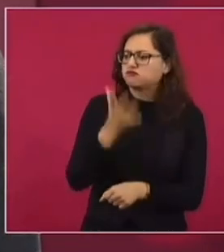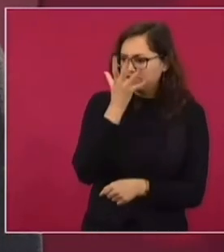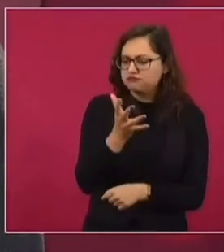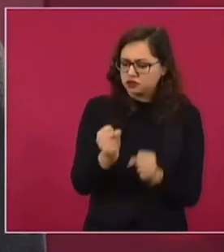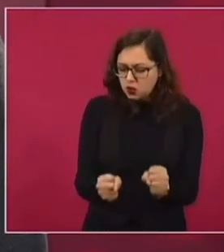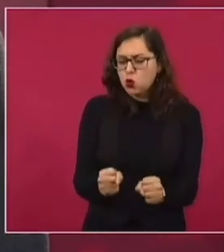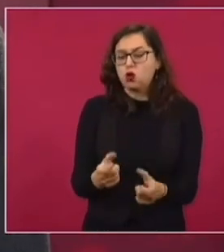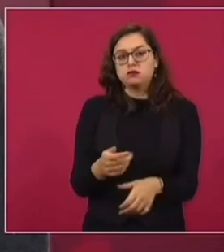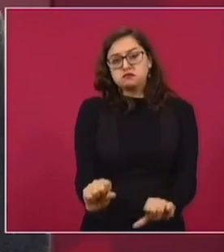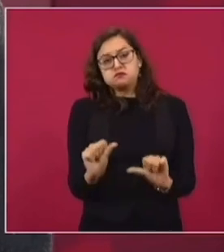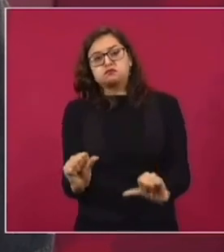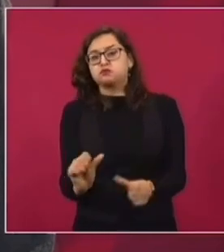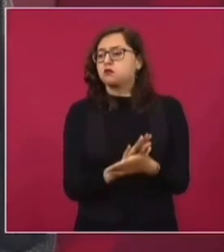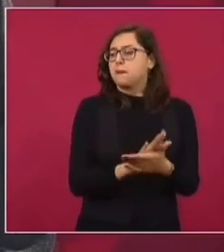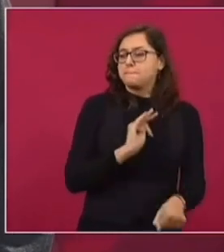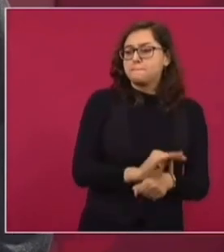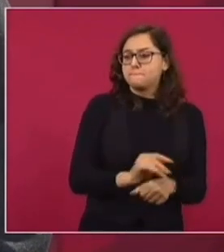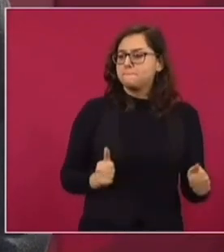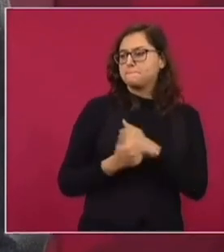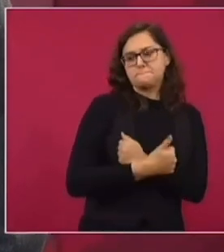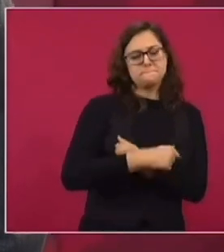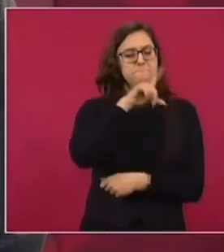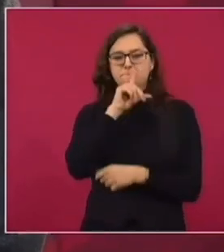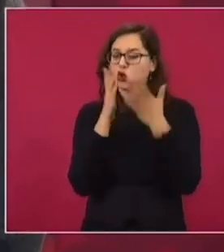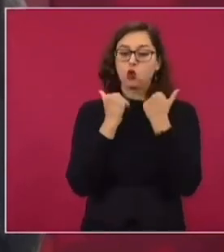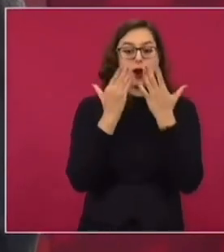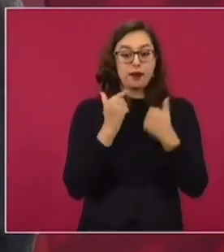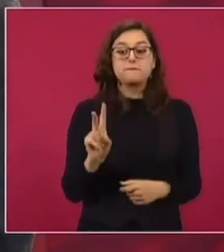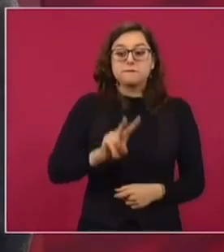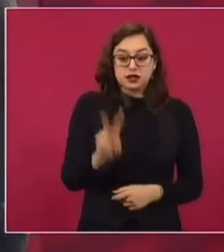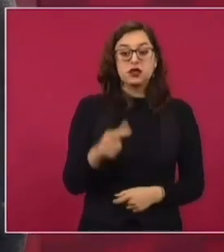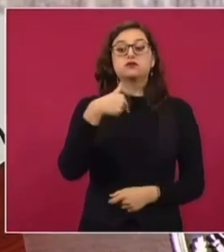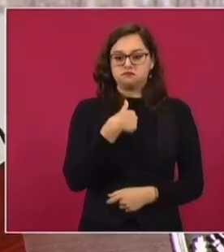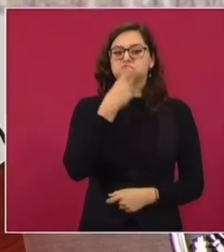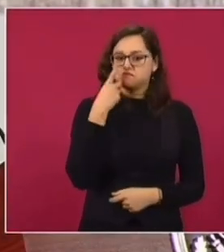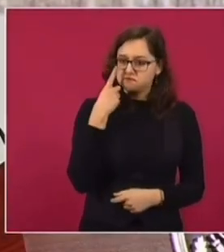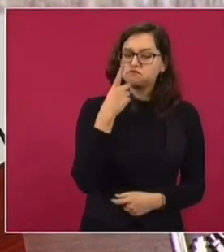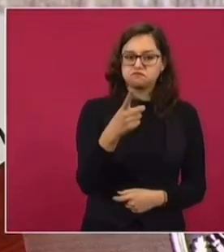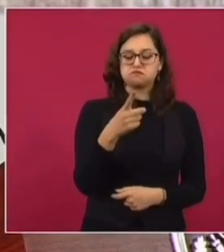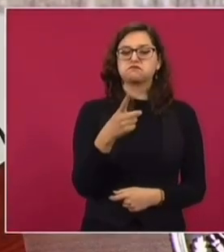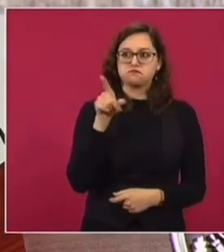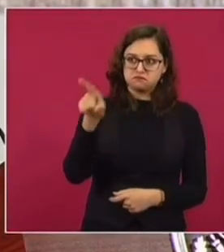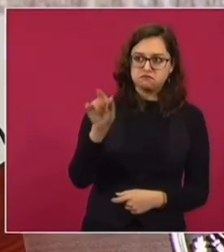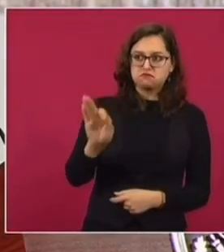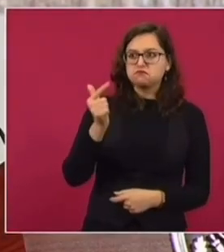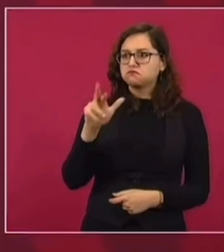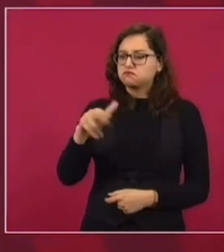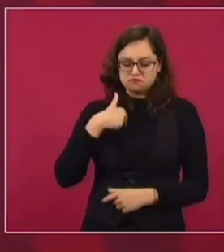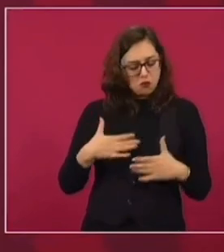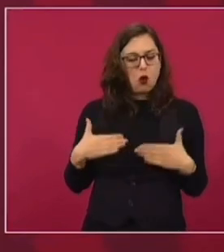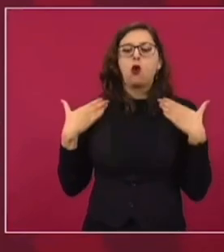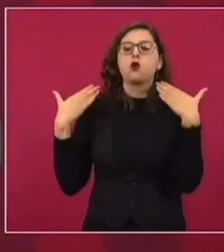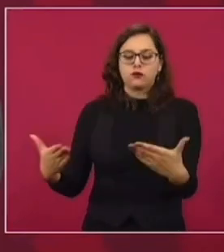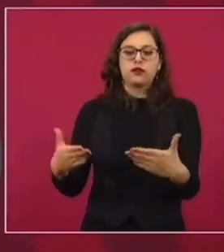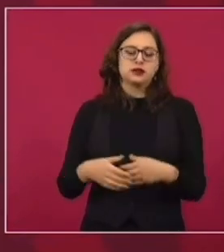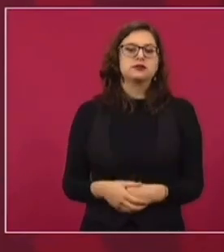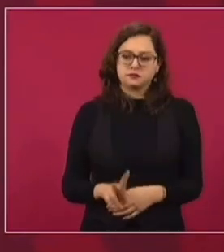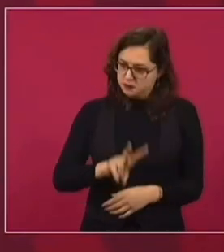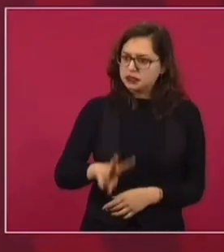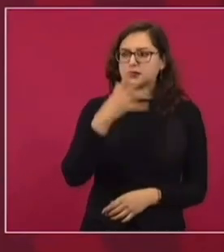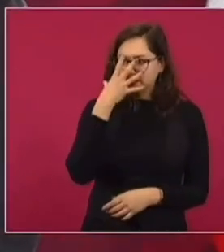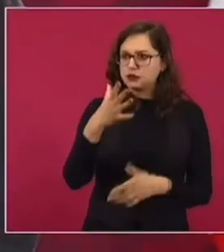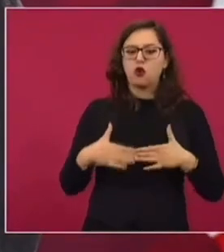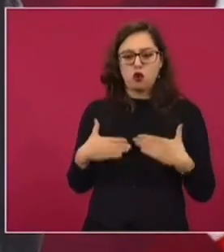y yo tengo la satisfacción de poder decir que le tengo confianza al fiscal y que